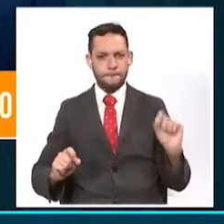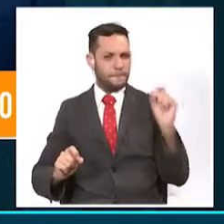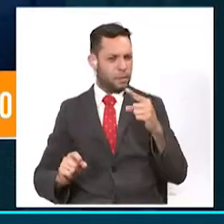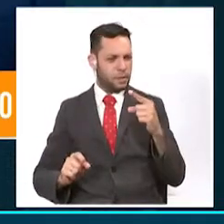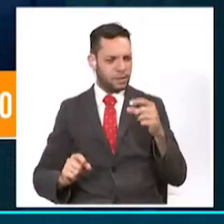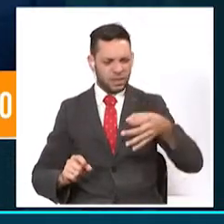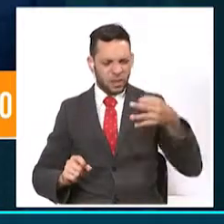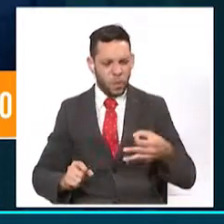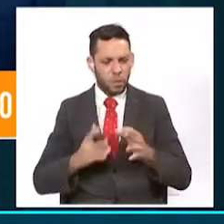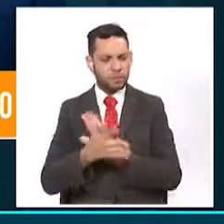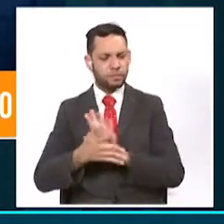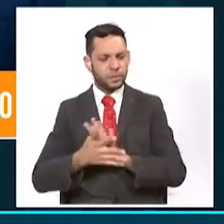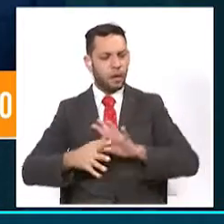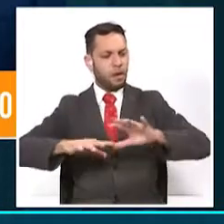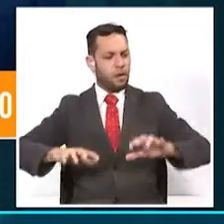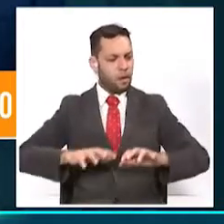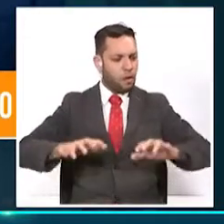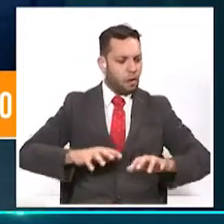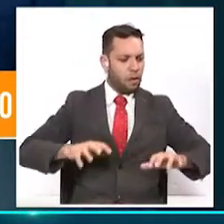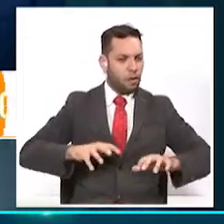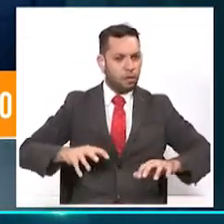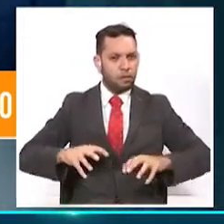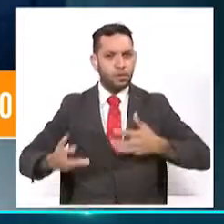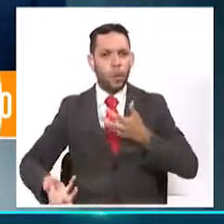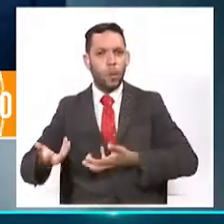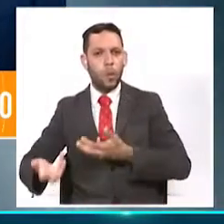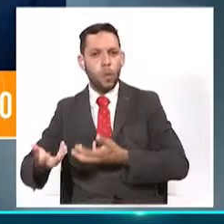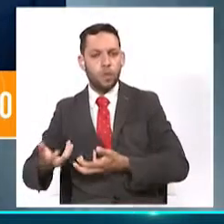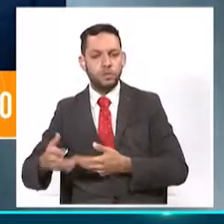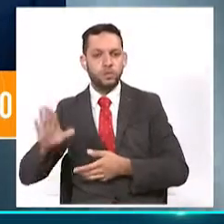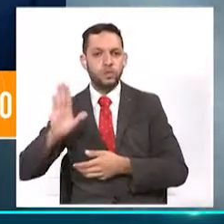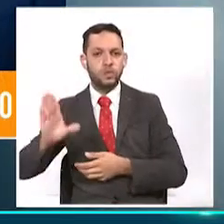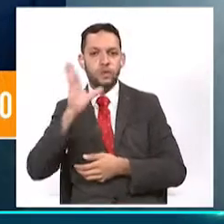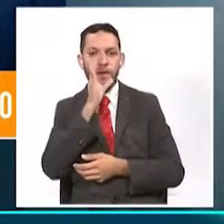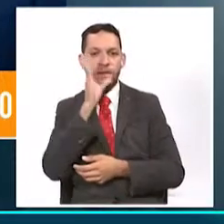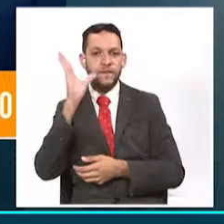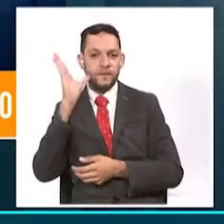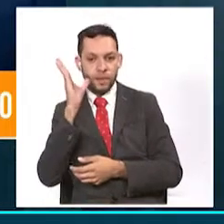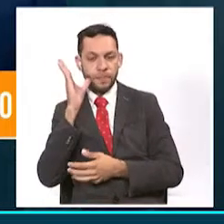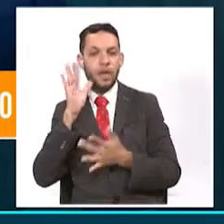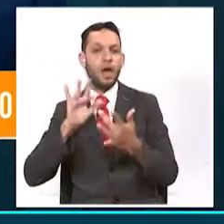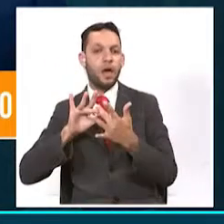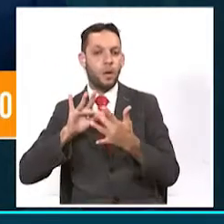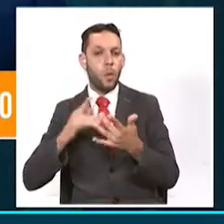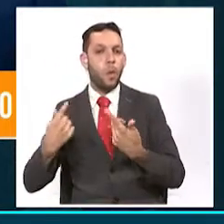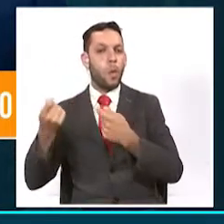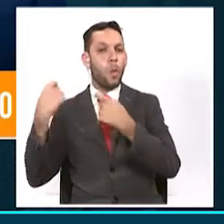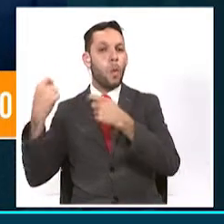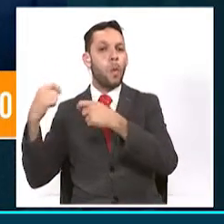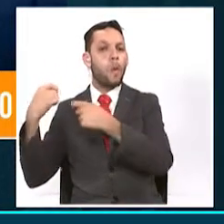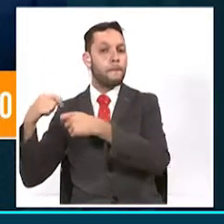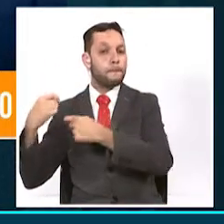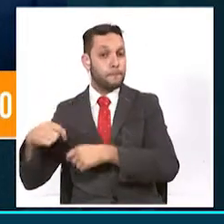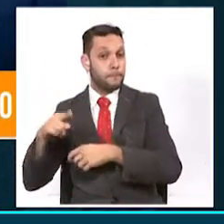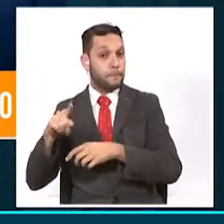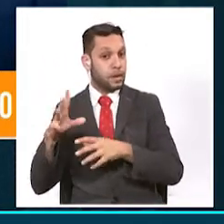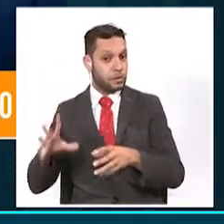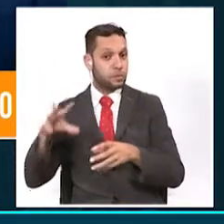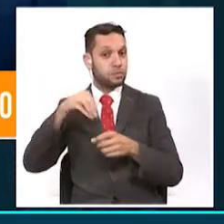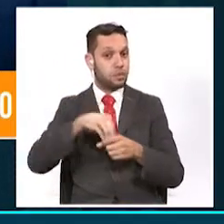actividad económica rural del país encuentra sus canales de comercialización en la gastronomía.